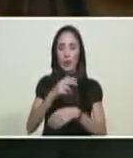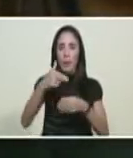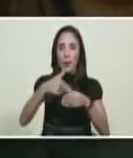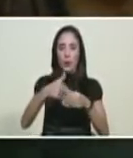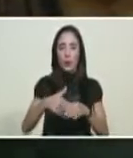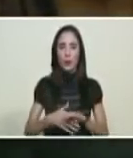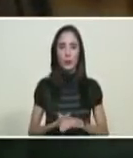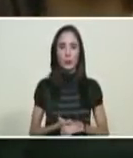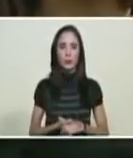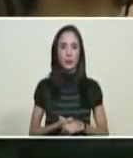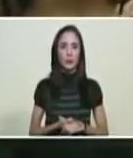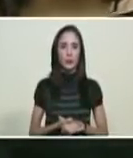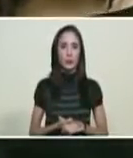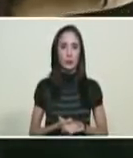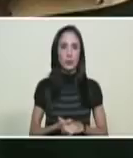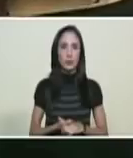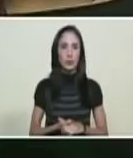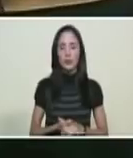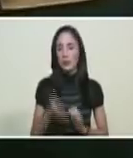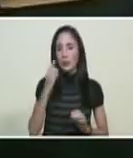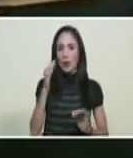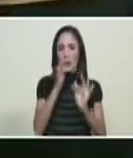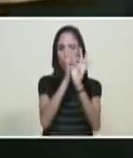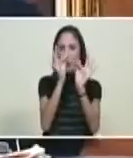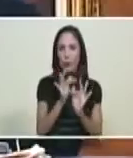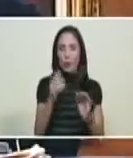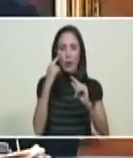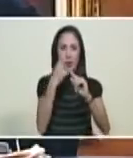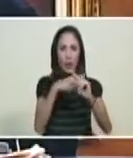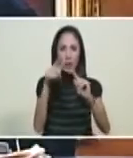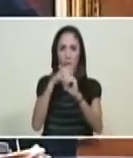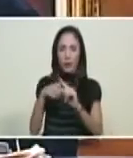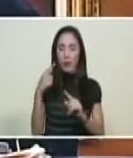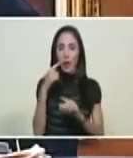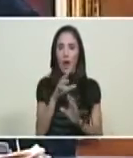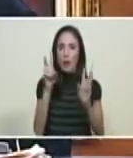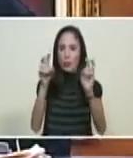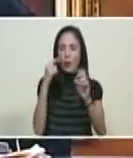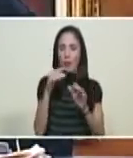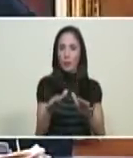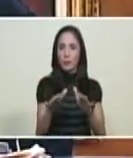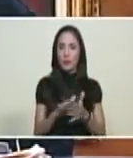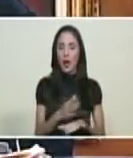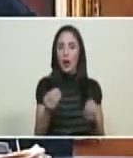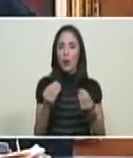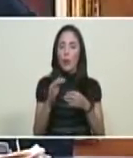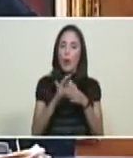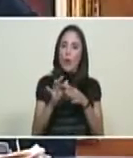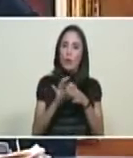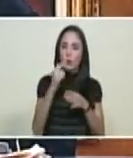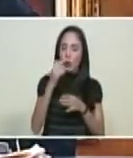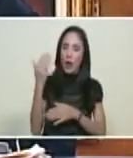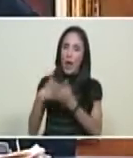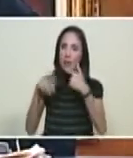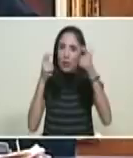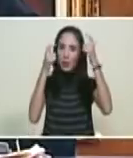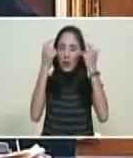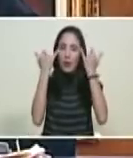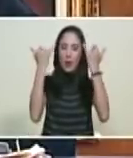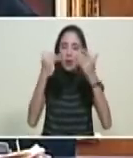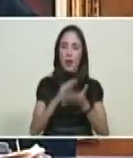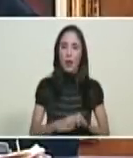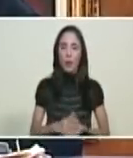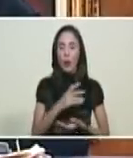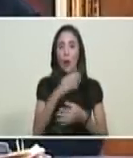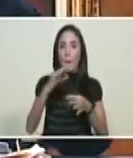hemos conseguido una nueva gracias a la genialidad fundacional del comandante Chávez que creó la